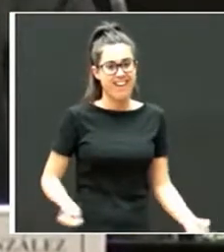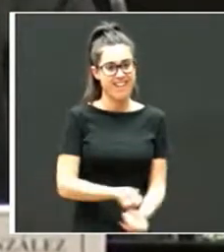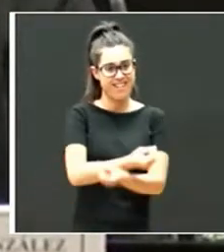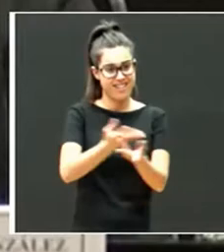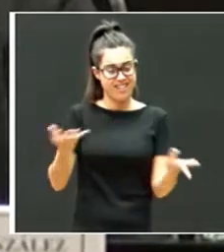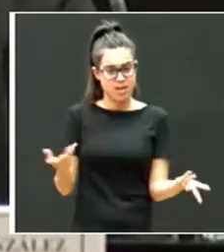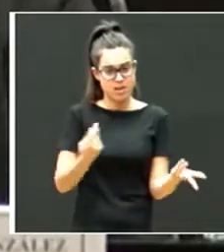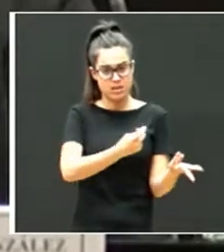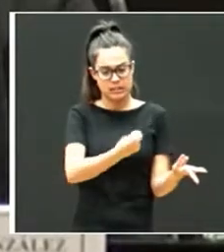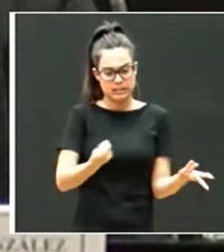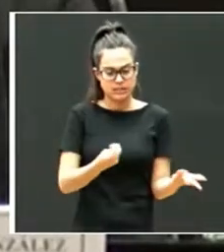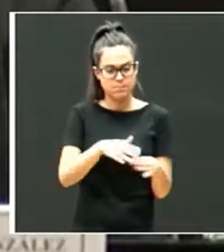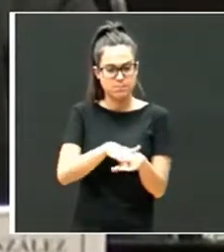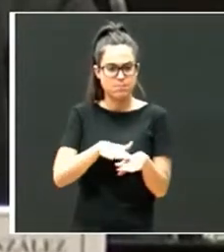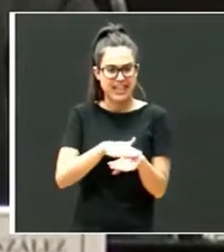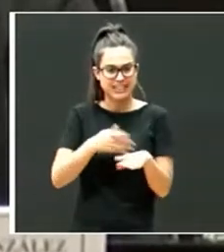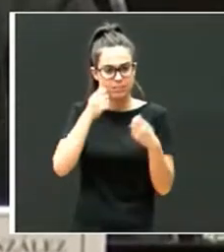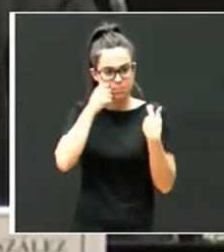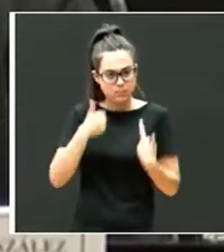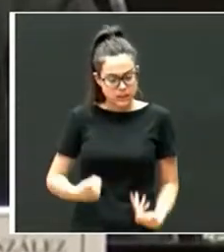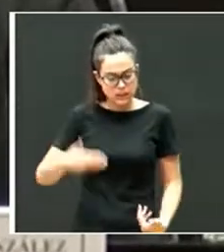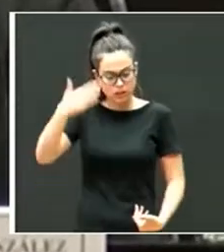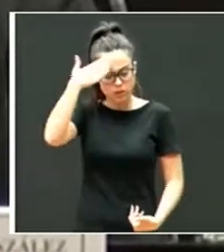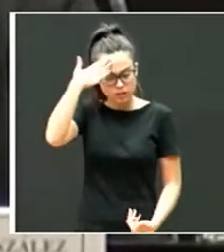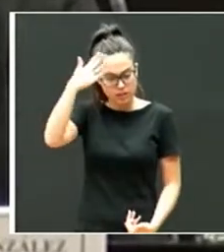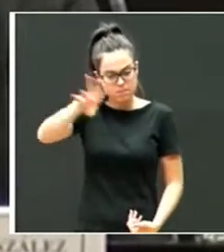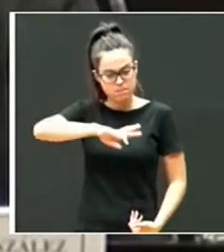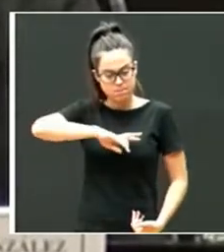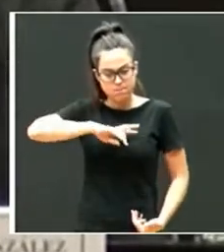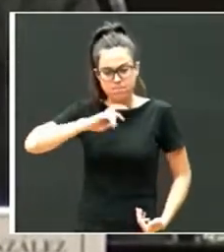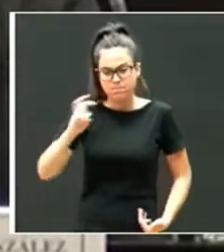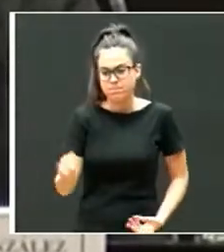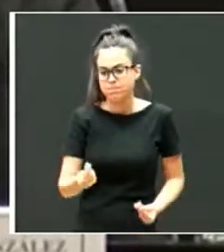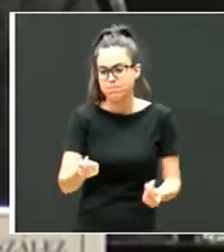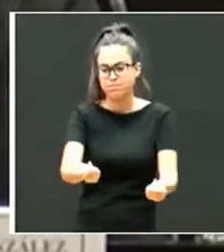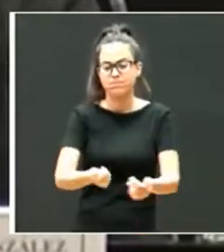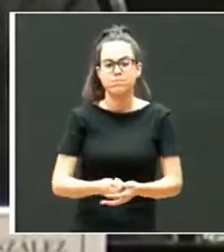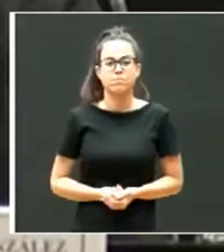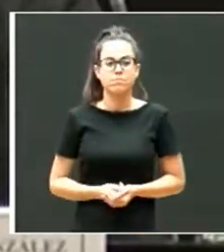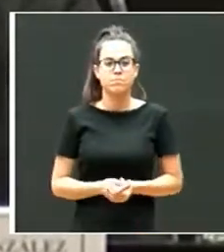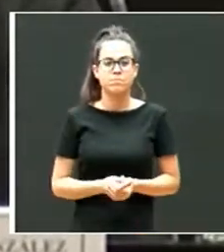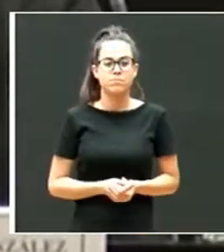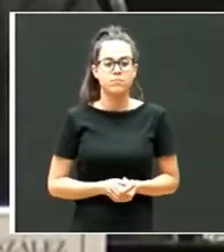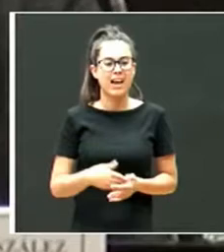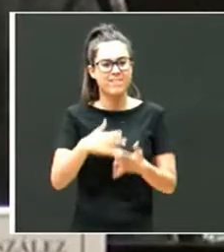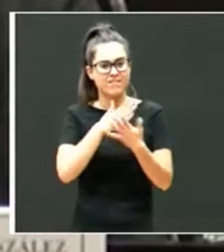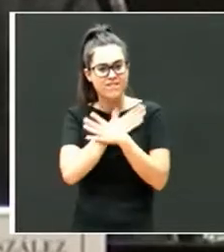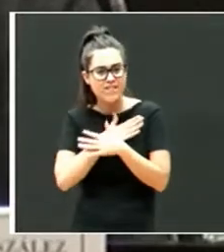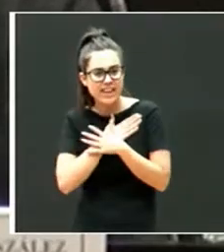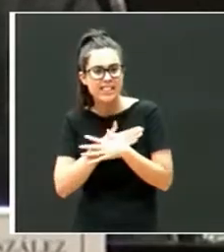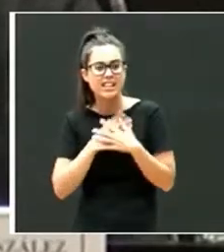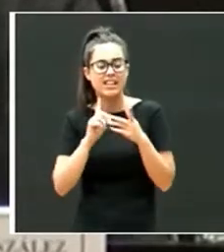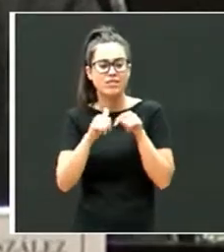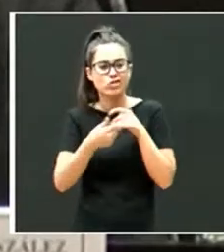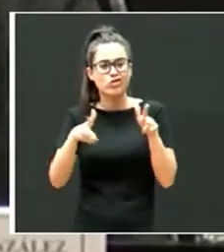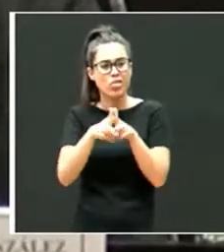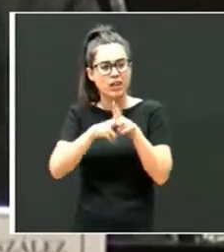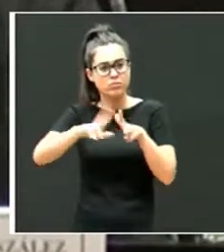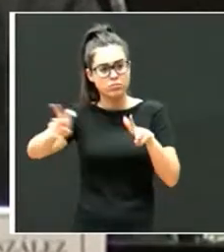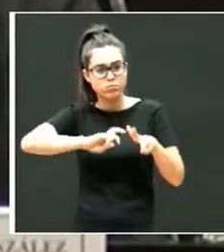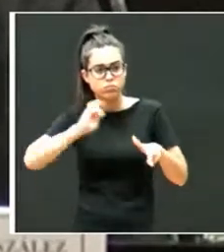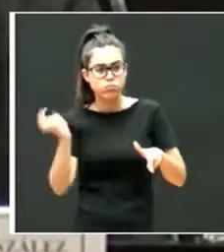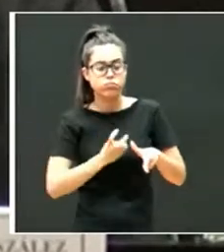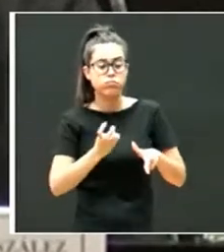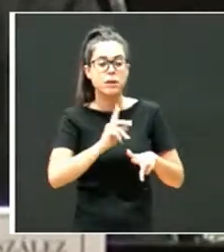de lo que pueden ser necesidades fundamentales físicas, cognitivas, afectivas, sociales, etcétera, etcétera,